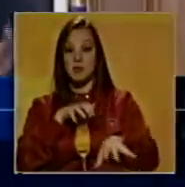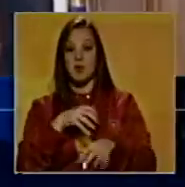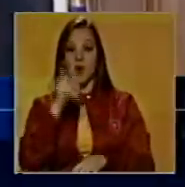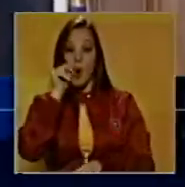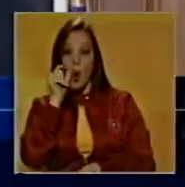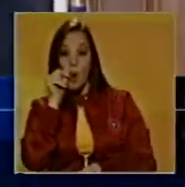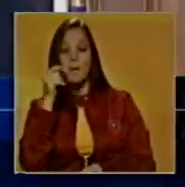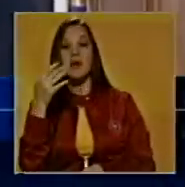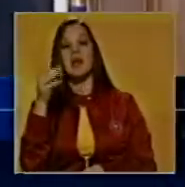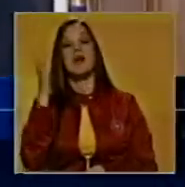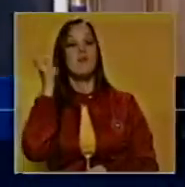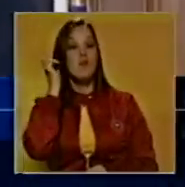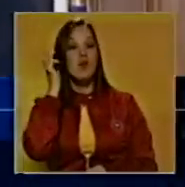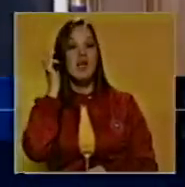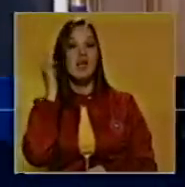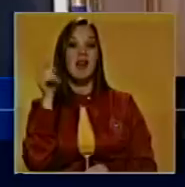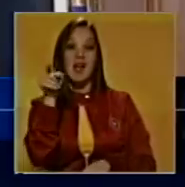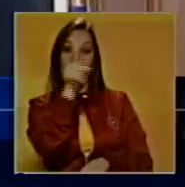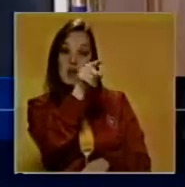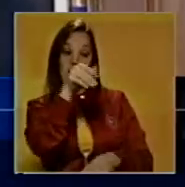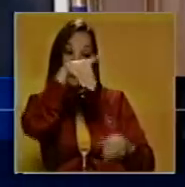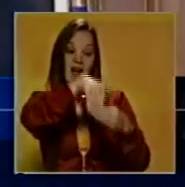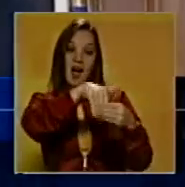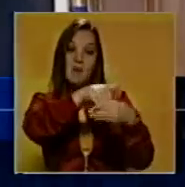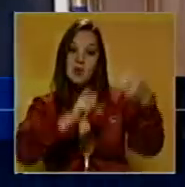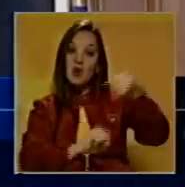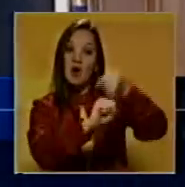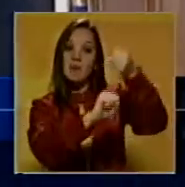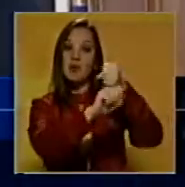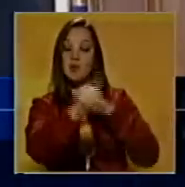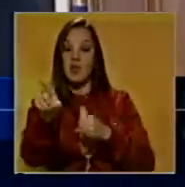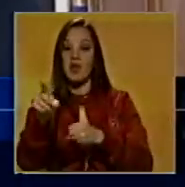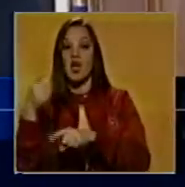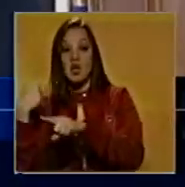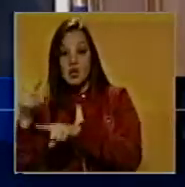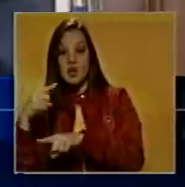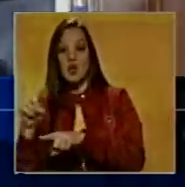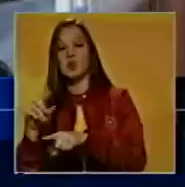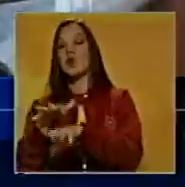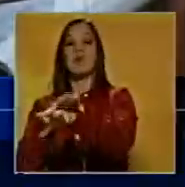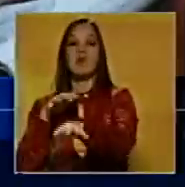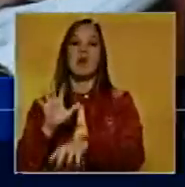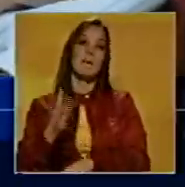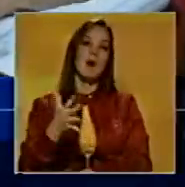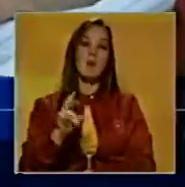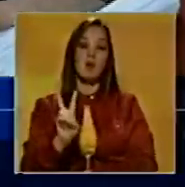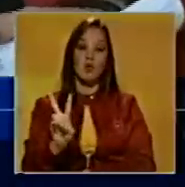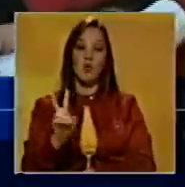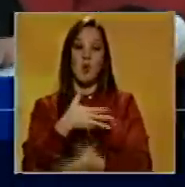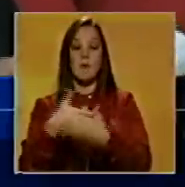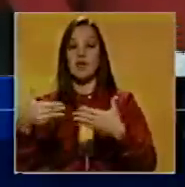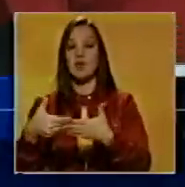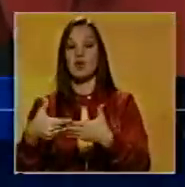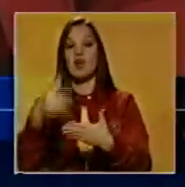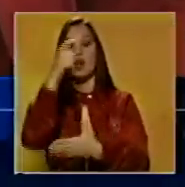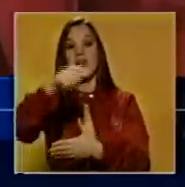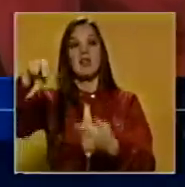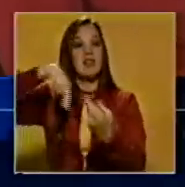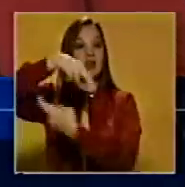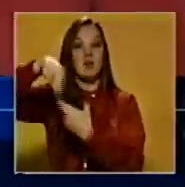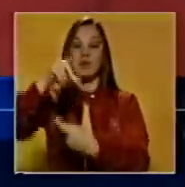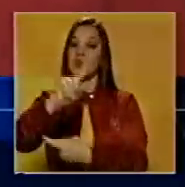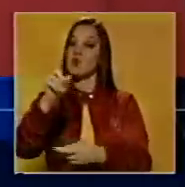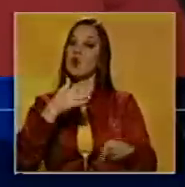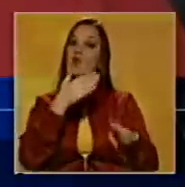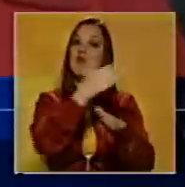hombres y mujeres que votaron por ustedes. Y de millones que no votaron. Casi dos millones de patriotas y revolucionarios no